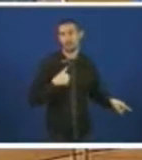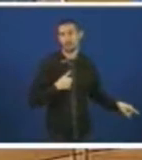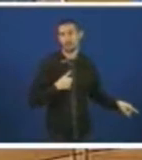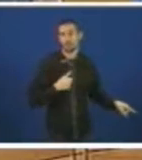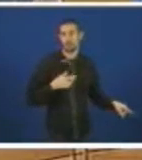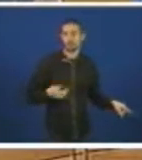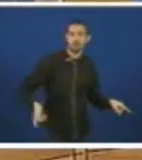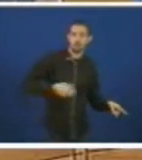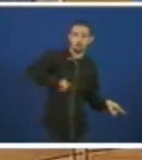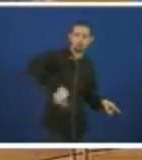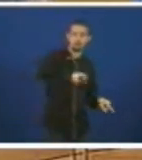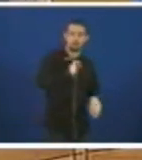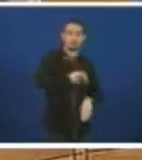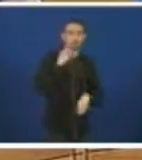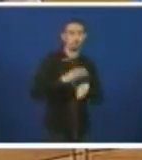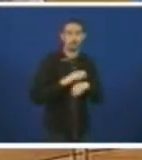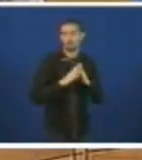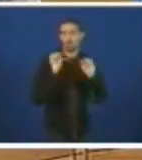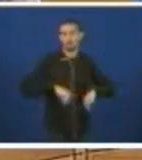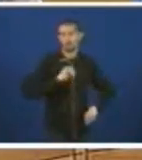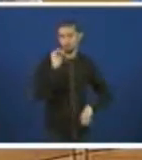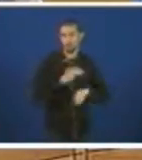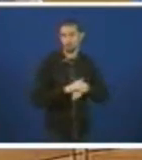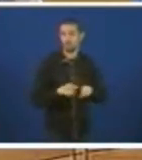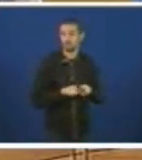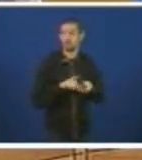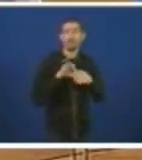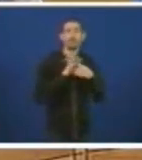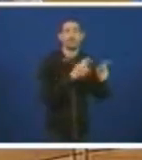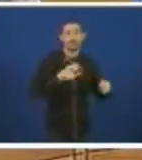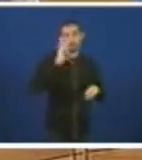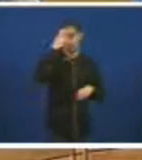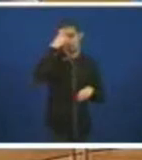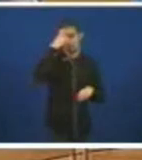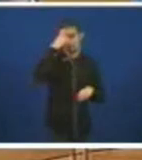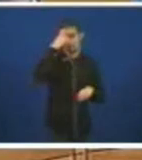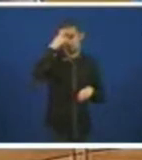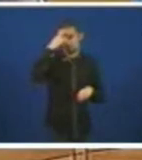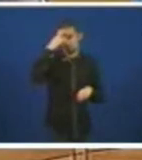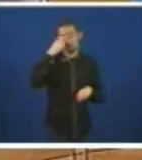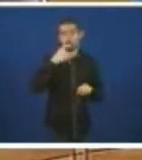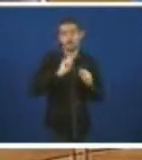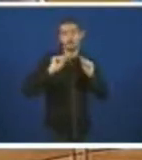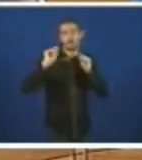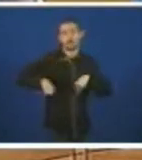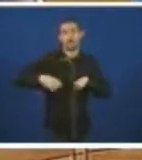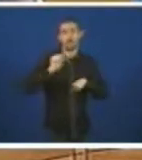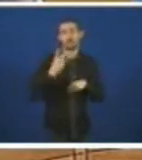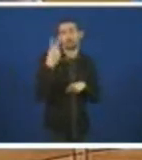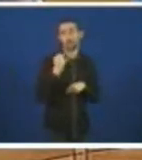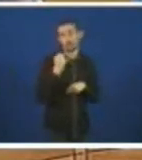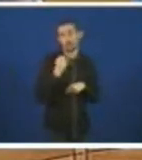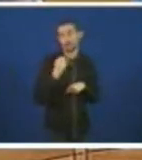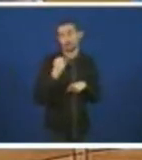Nos cumprimos estes acordos. Respeto do concerto actualmente en vigor que foi asinado no ano 2000 cunha